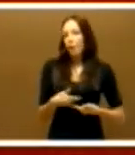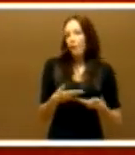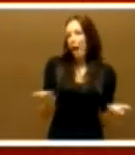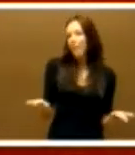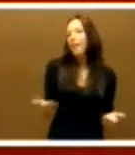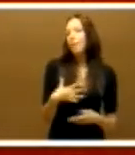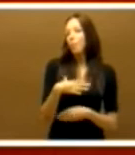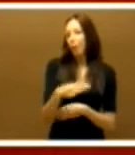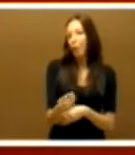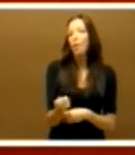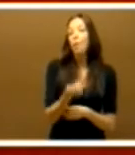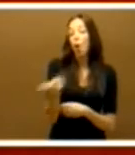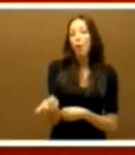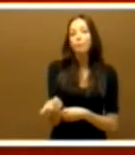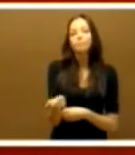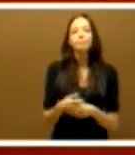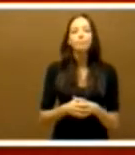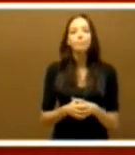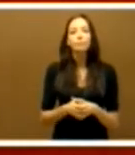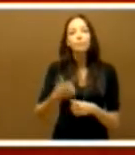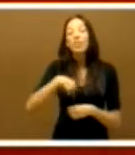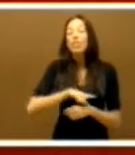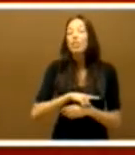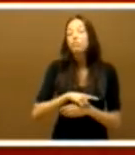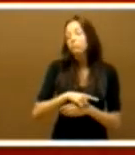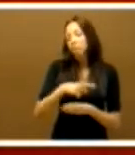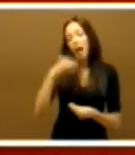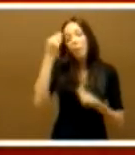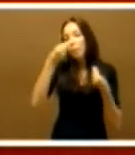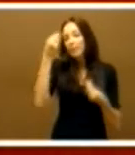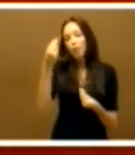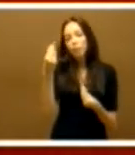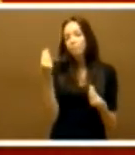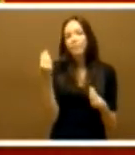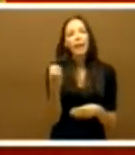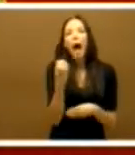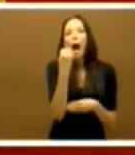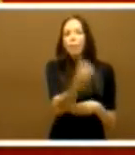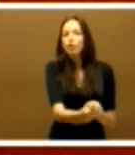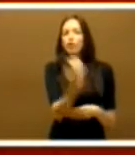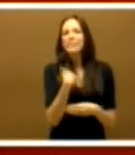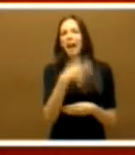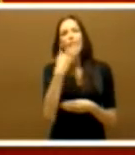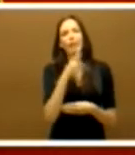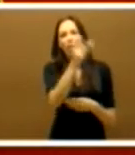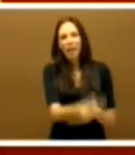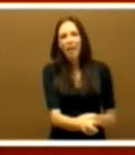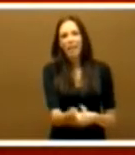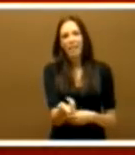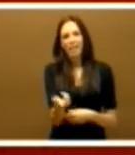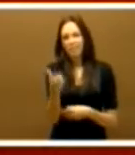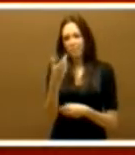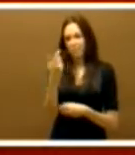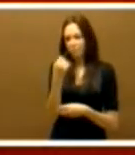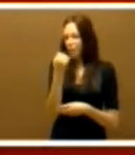En Izquierda Unida esta vez hemos decidido no dar nuestro apoyo a alguien de quien ya conocemos y no nos fiamos y a alguien que tampoco conocemos.